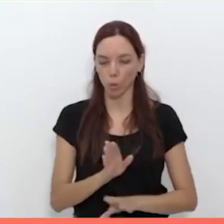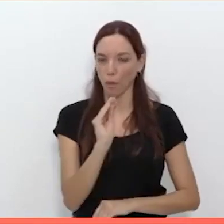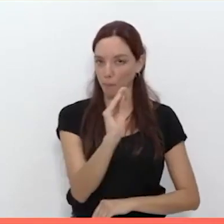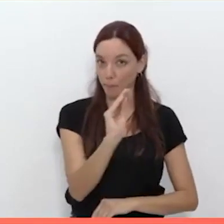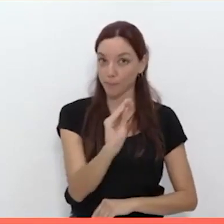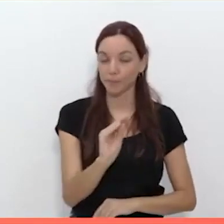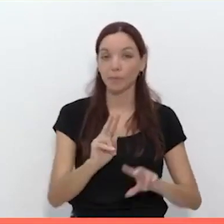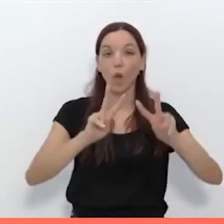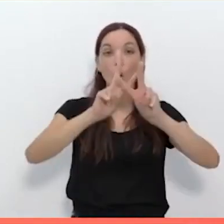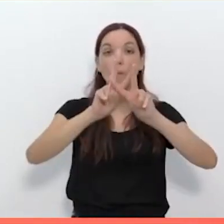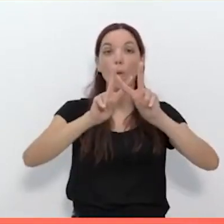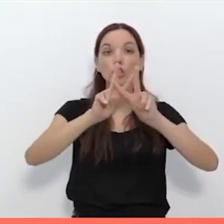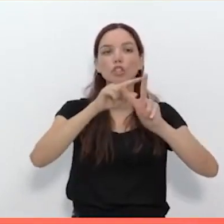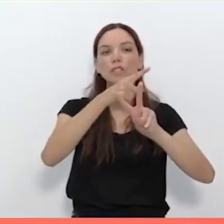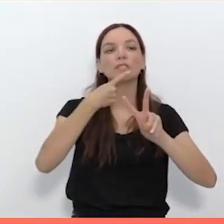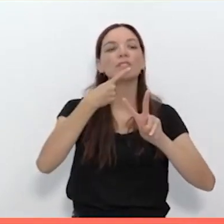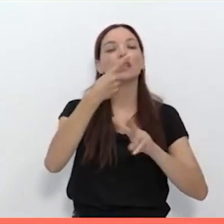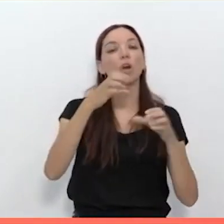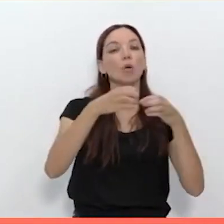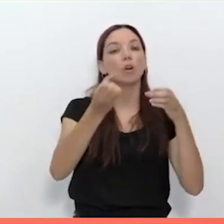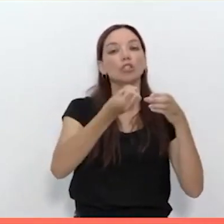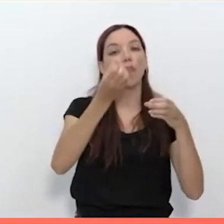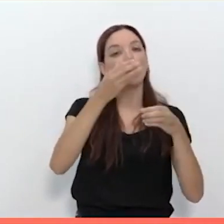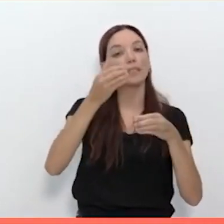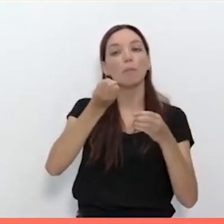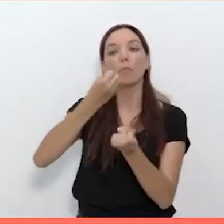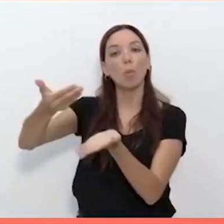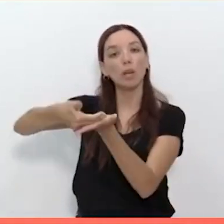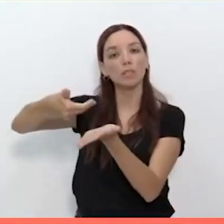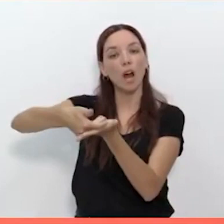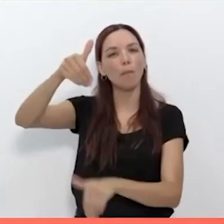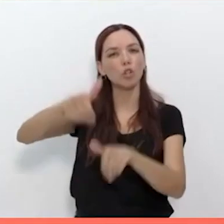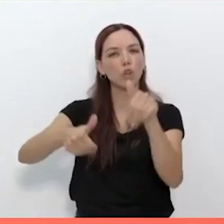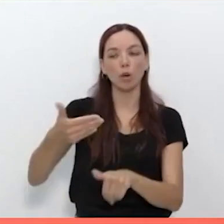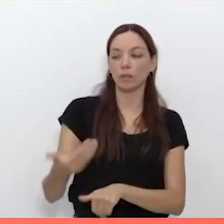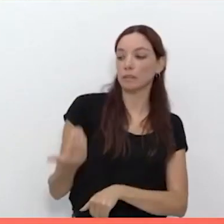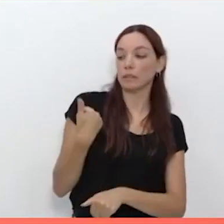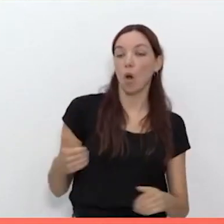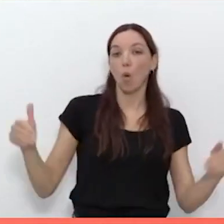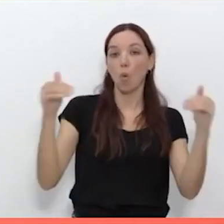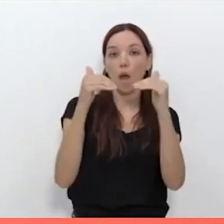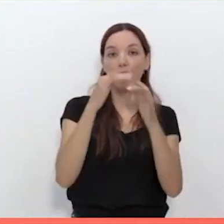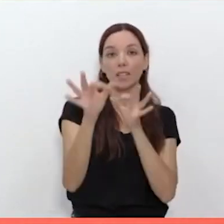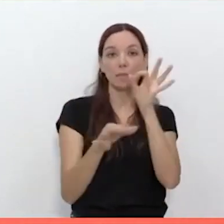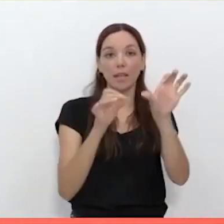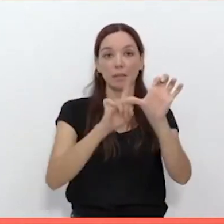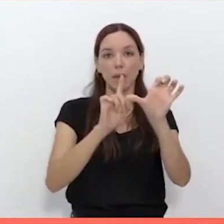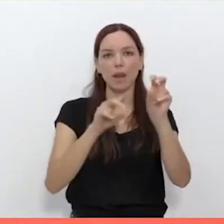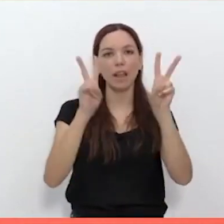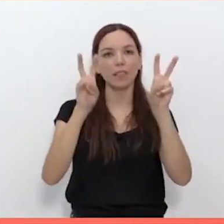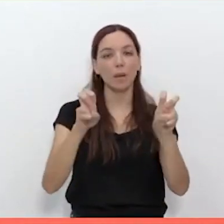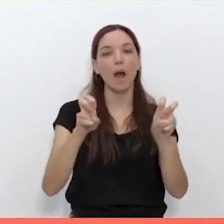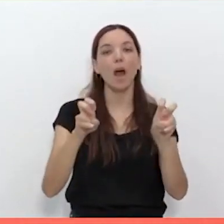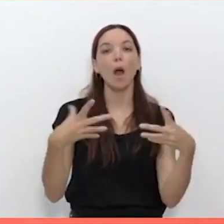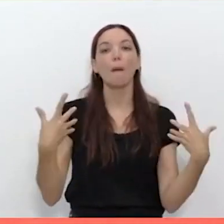Vox ha criticado el no del Partido Socialista a una propuesta que se votó el pasado jueves en la Asamblea de Extremadura acerca de las víctimas del